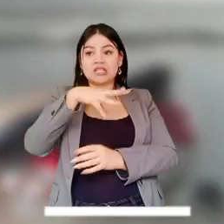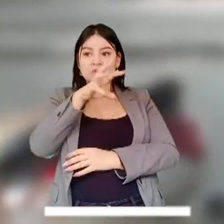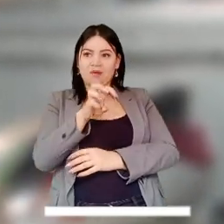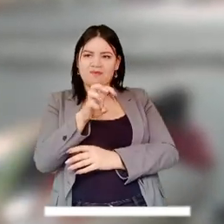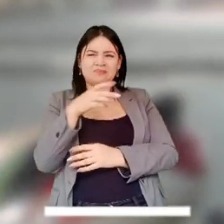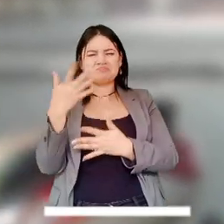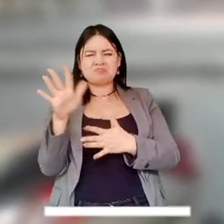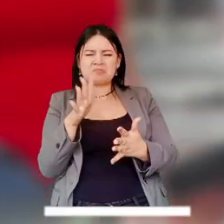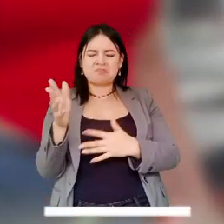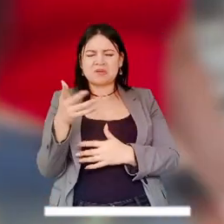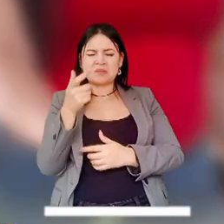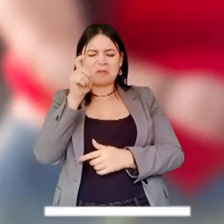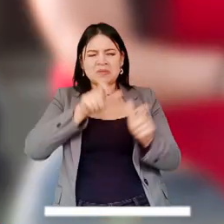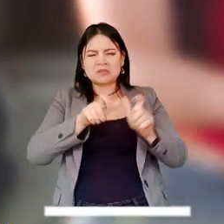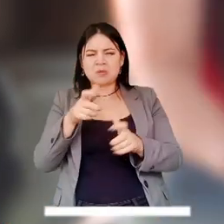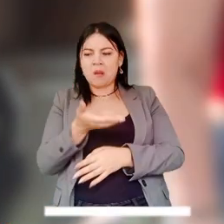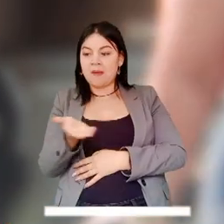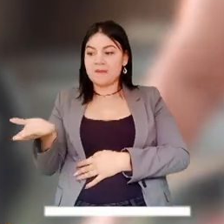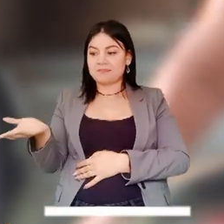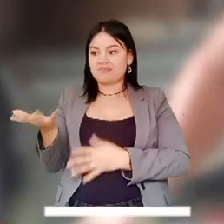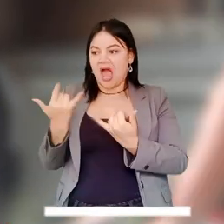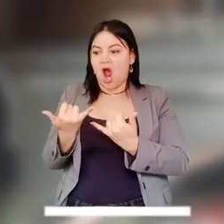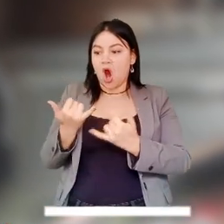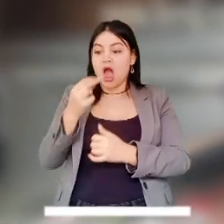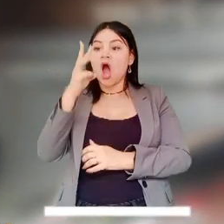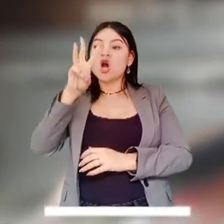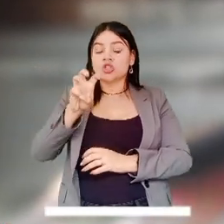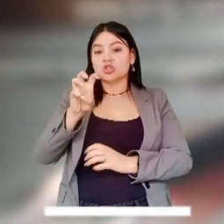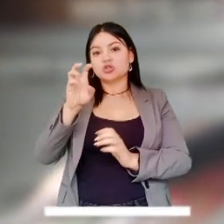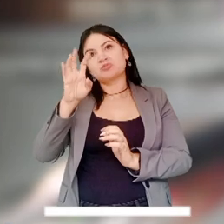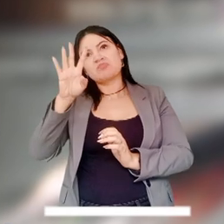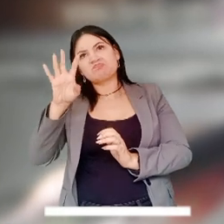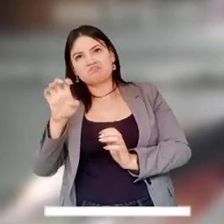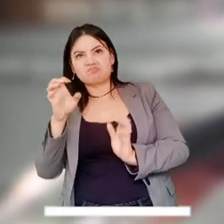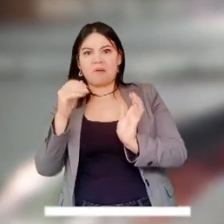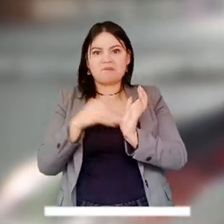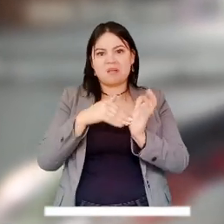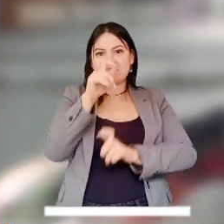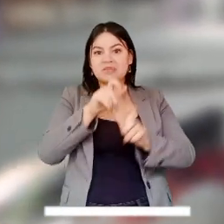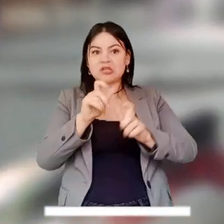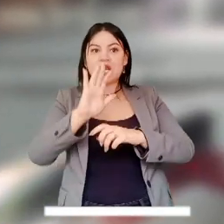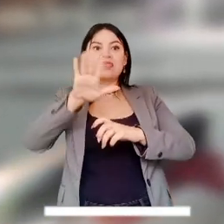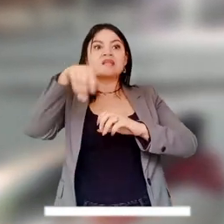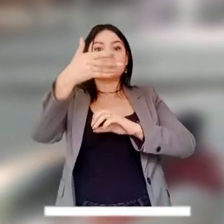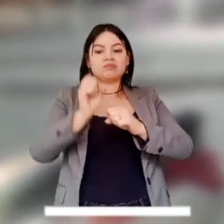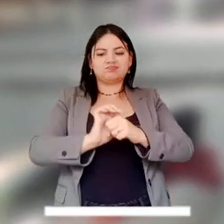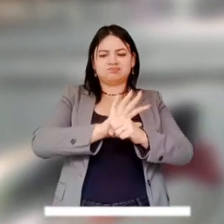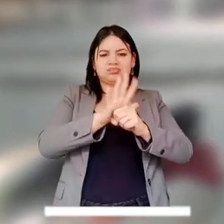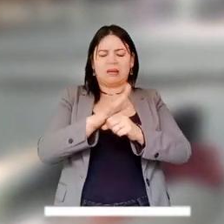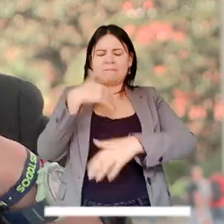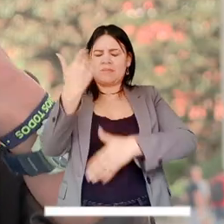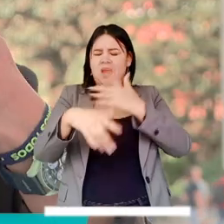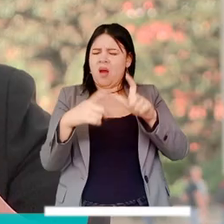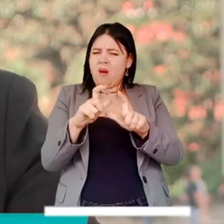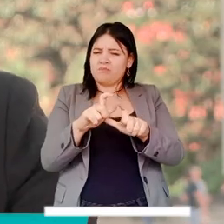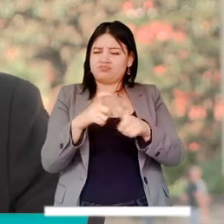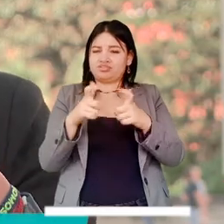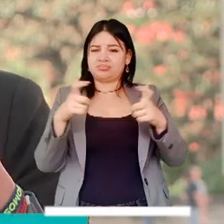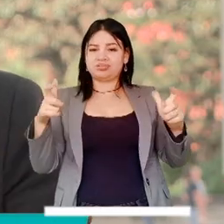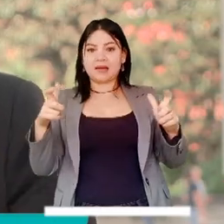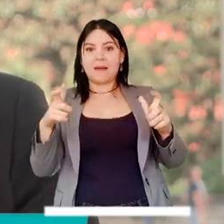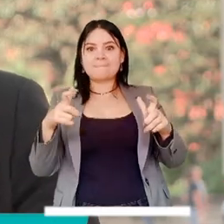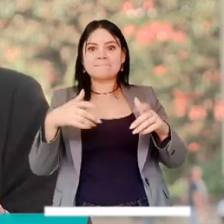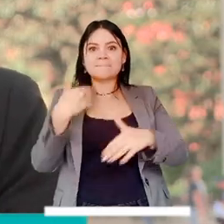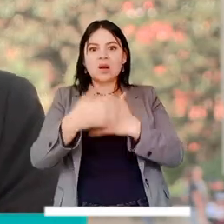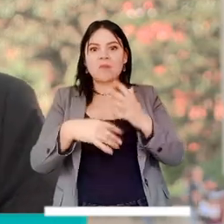.800 personas. Hoy estamos con un estimado entre 8.000 y 9.000 personas. Posterior al COVID hubo un aumento de